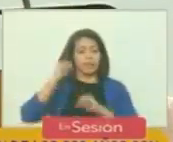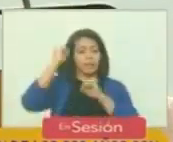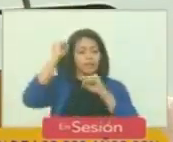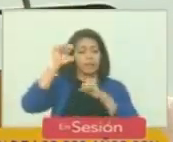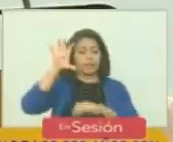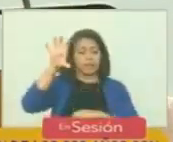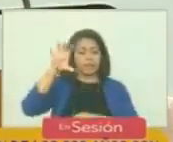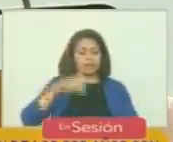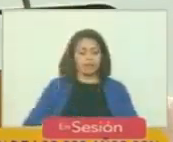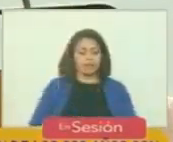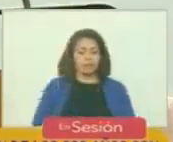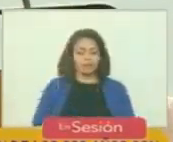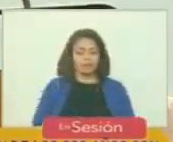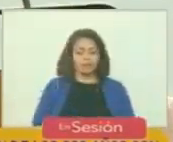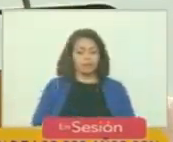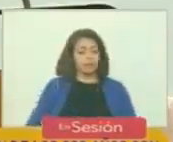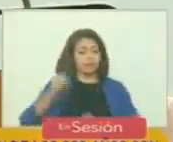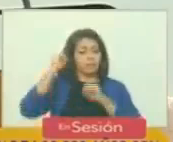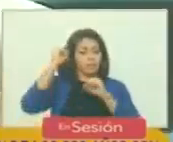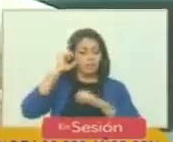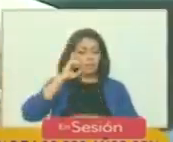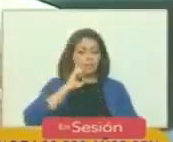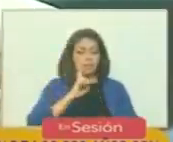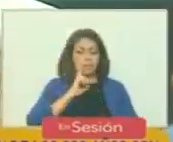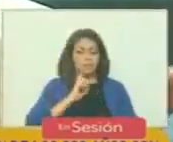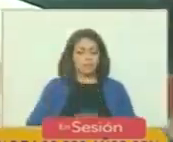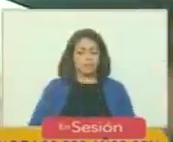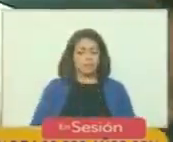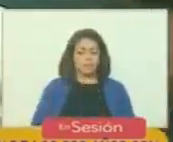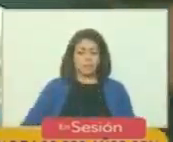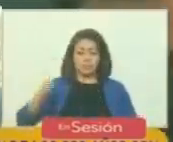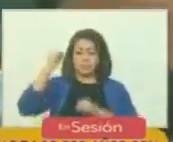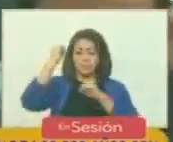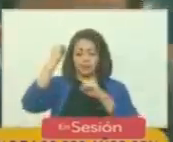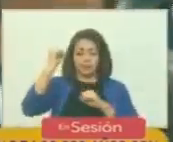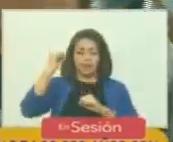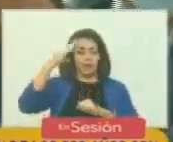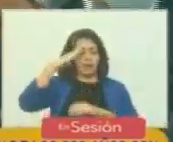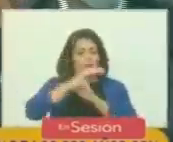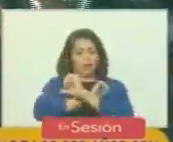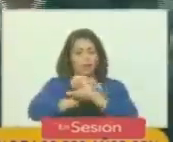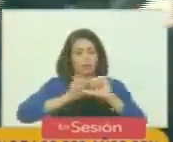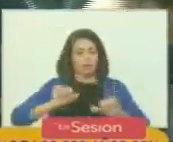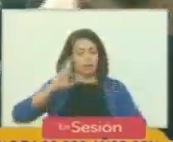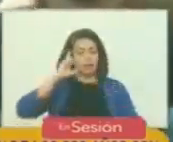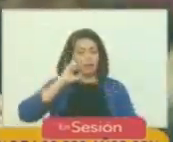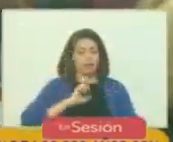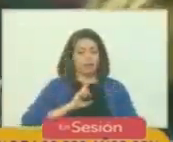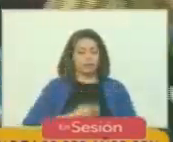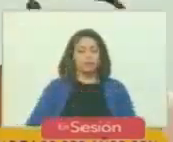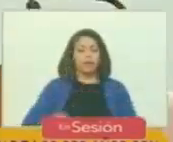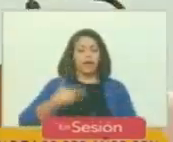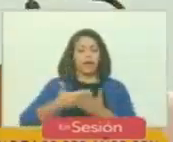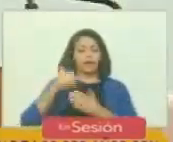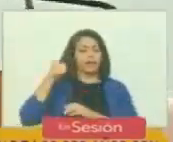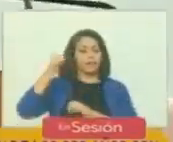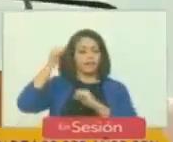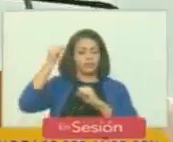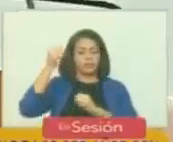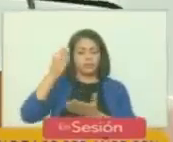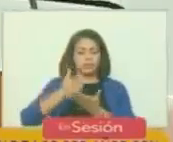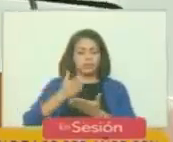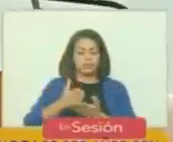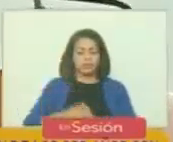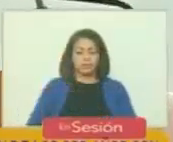patria que viva Bolívar que viva la armada bolivariana hasta la victoria siempre